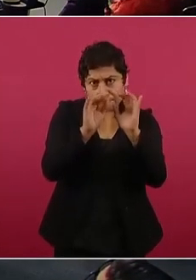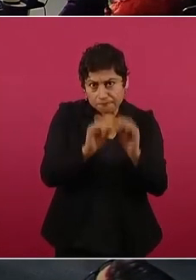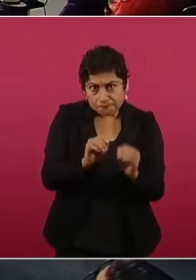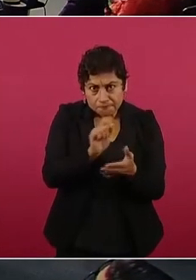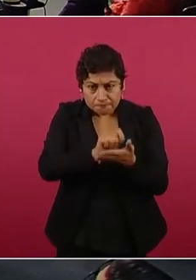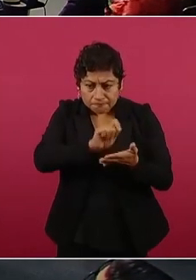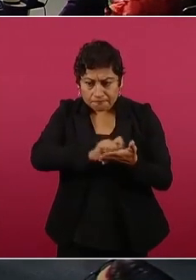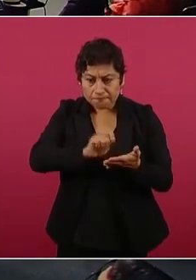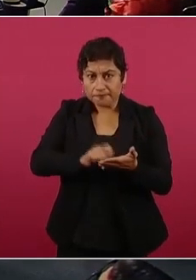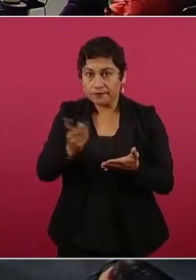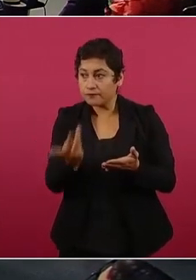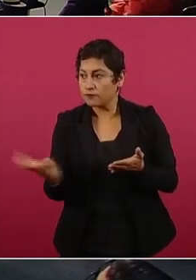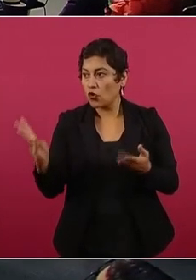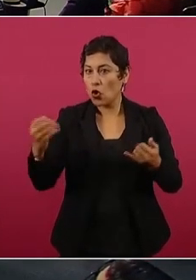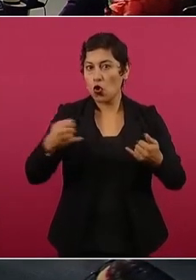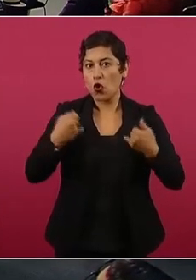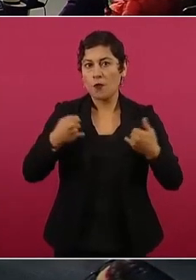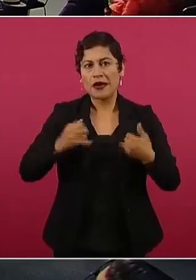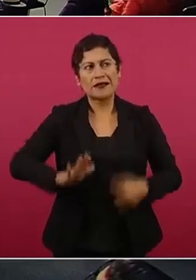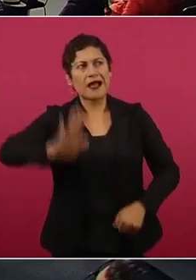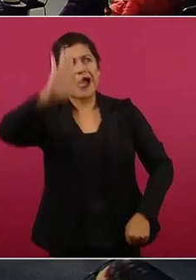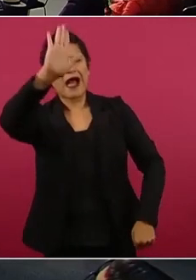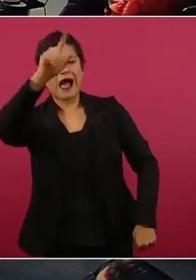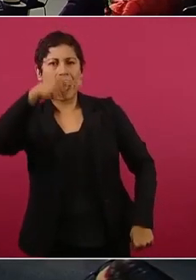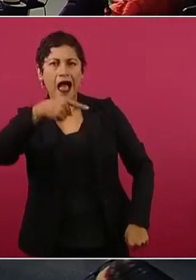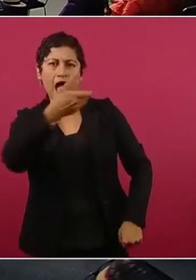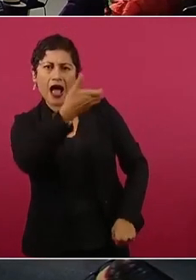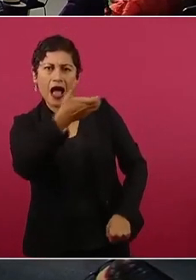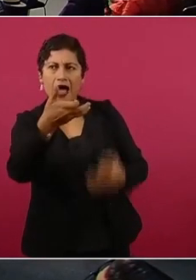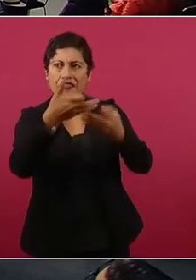reparto agrario, justicia laboral